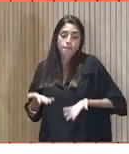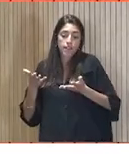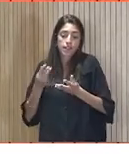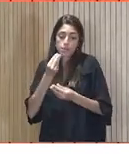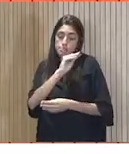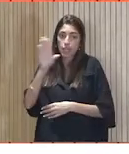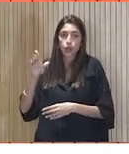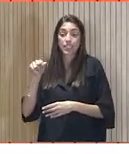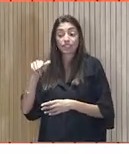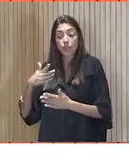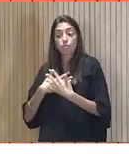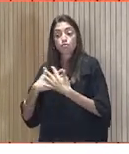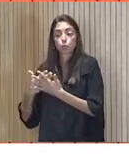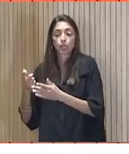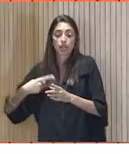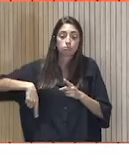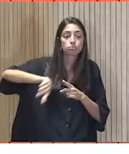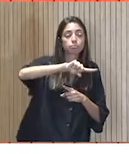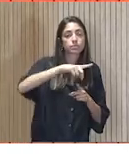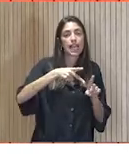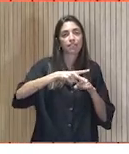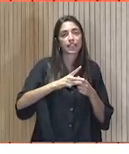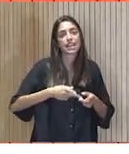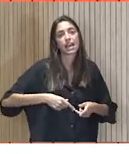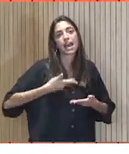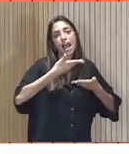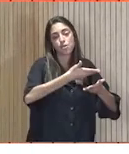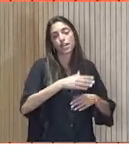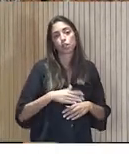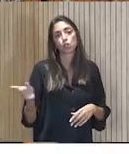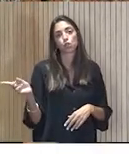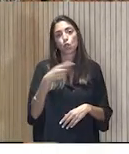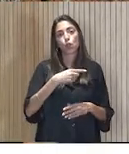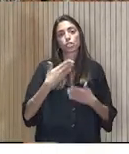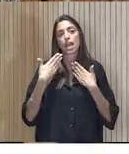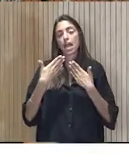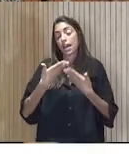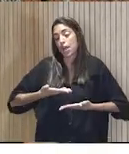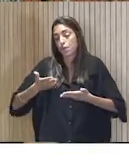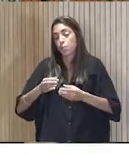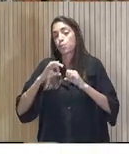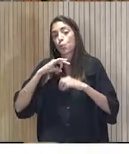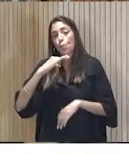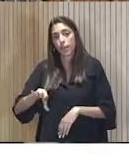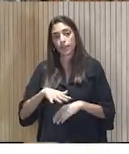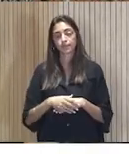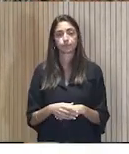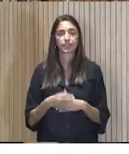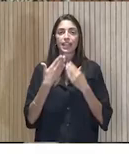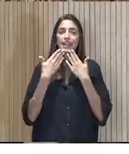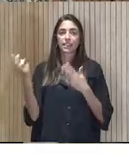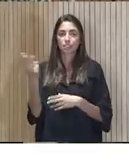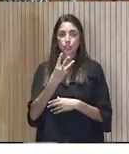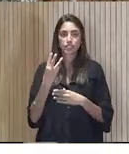un taller a ayudar. Todos podemos ayudar. Seguro que sí. Pues gracias a los tres. Muchas gracias. Seguimos. Muchas gracias.